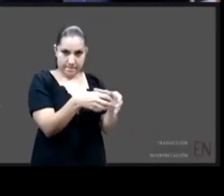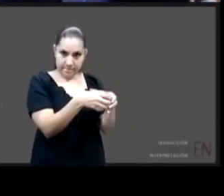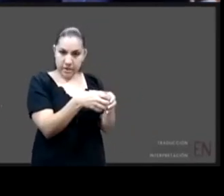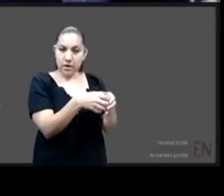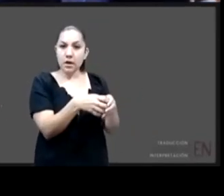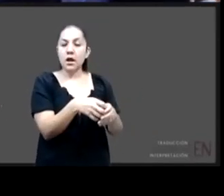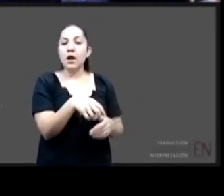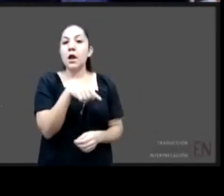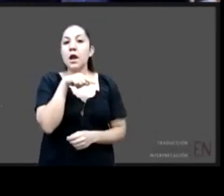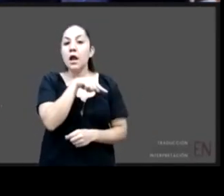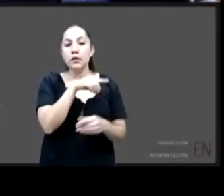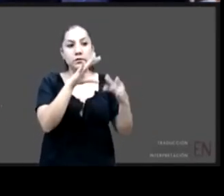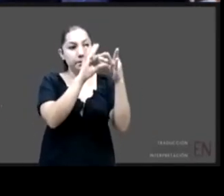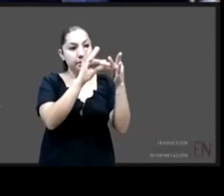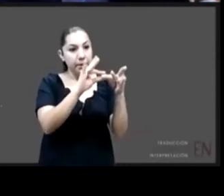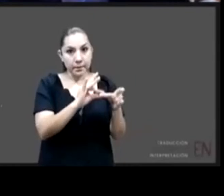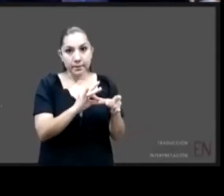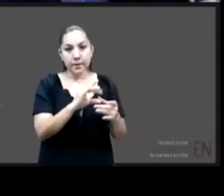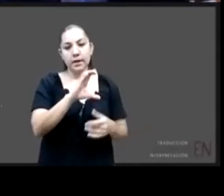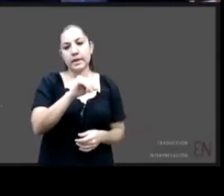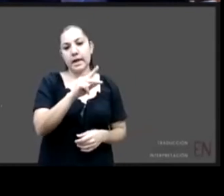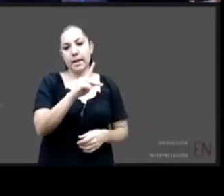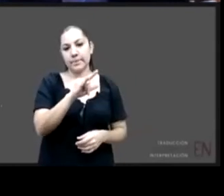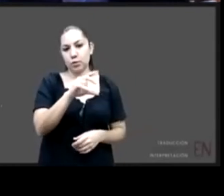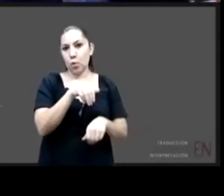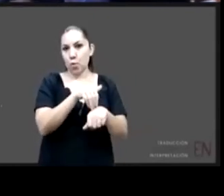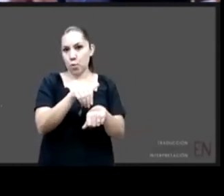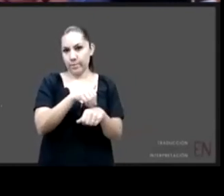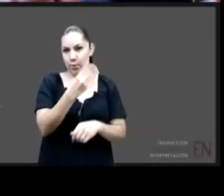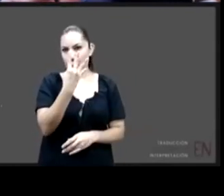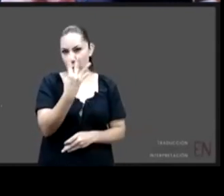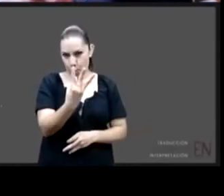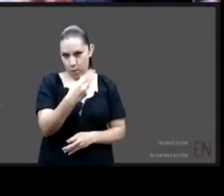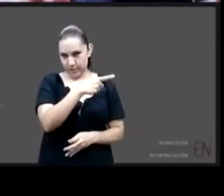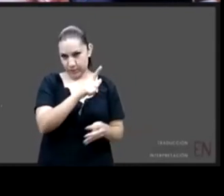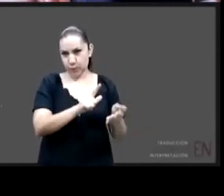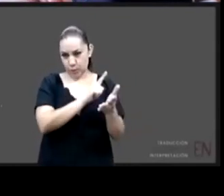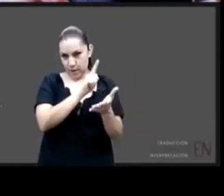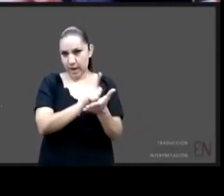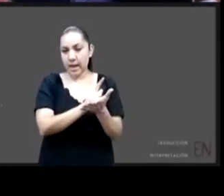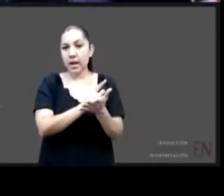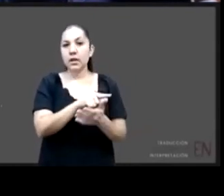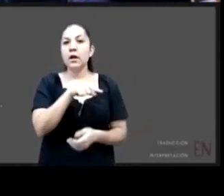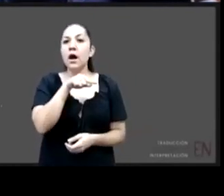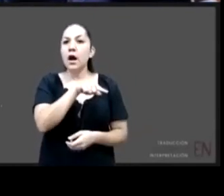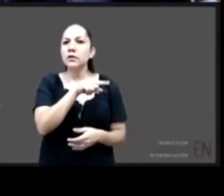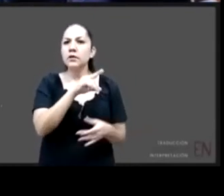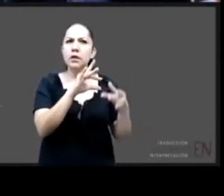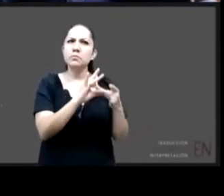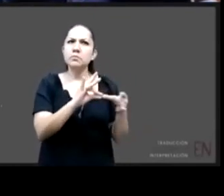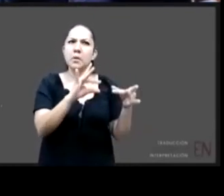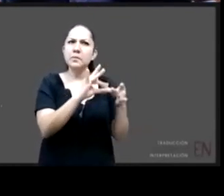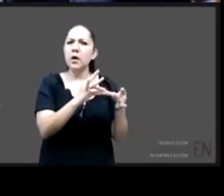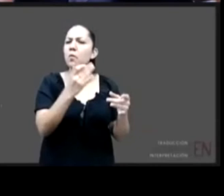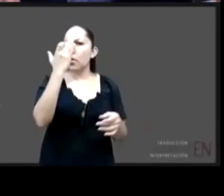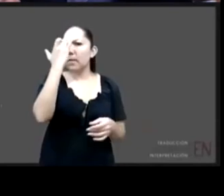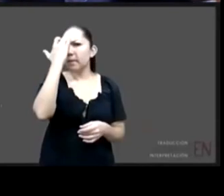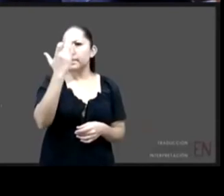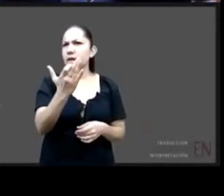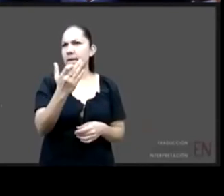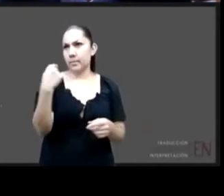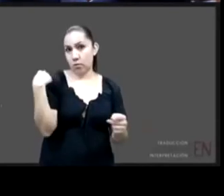ya este capítulo cuarto de la ley, tiene desde los últimos cinco años que tiene vigente la ley, tiene